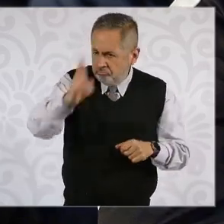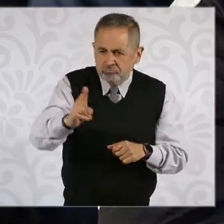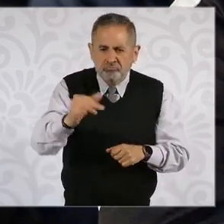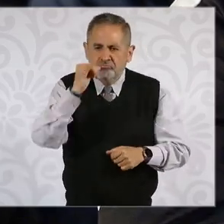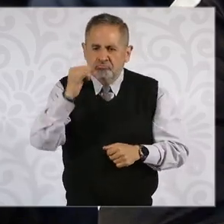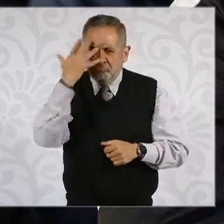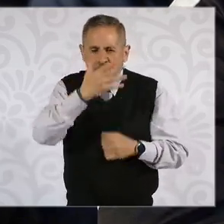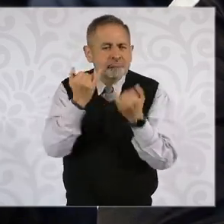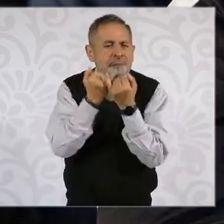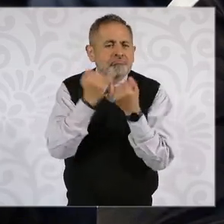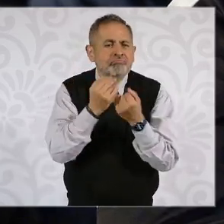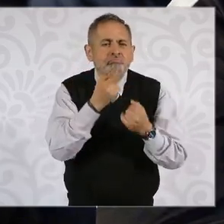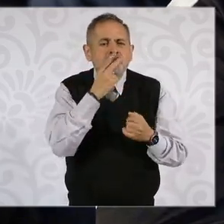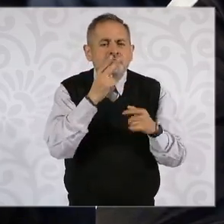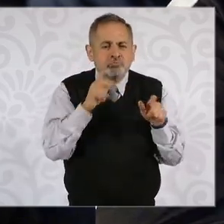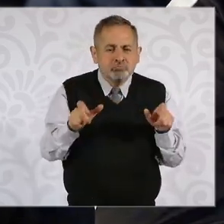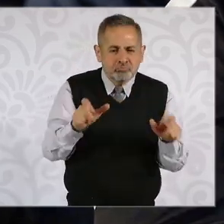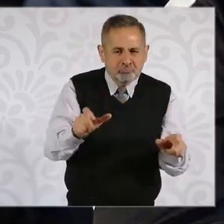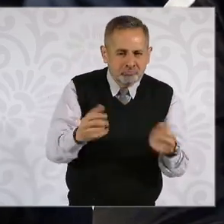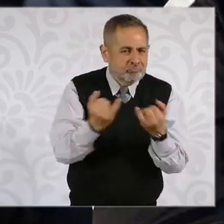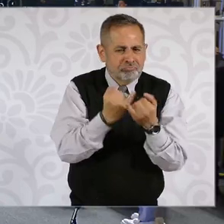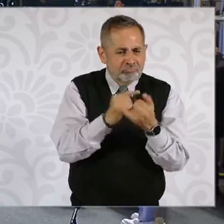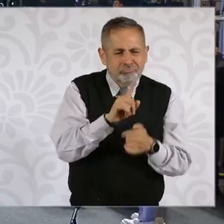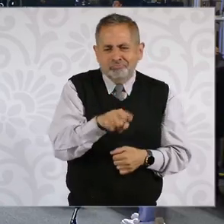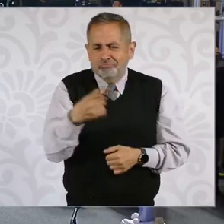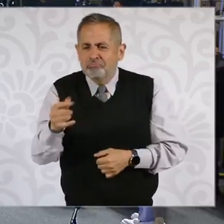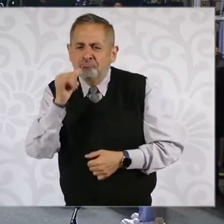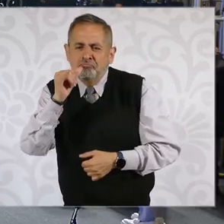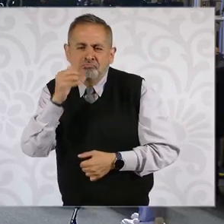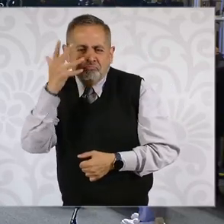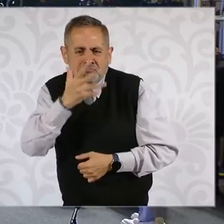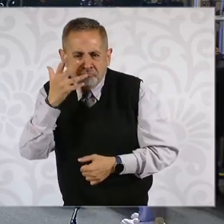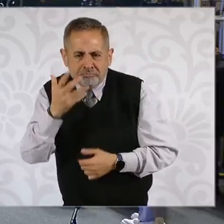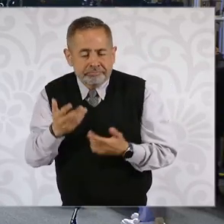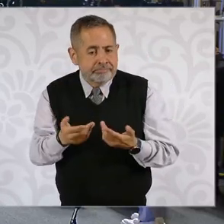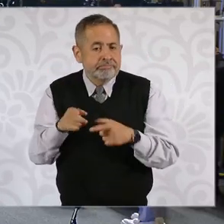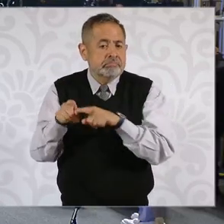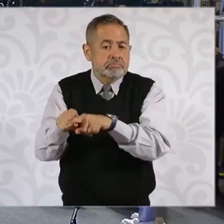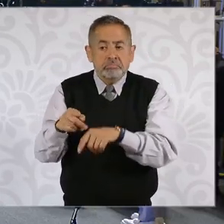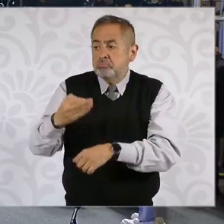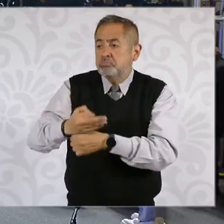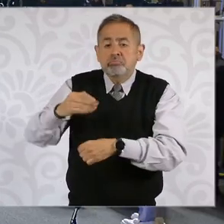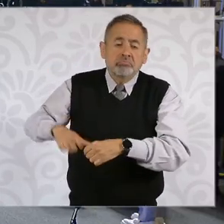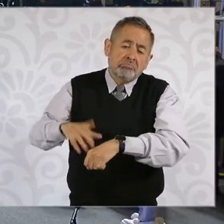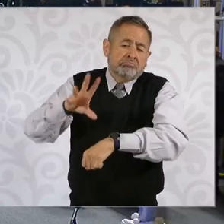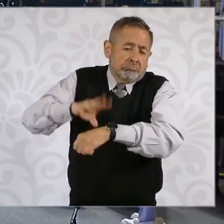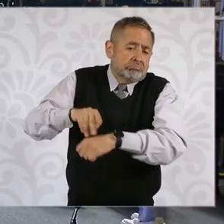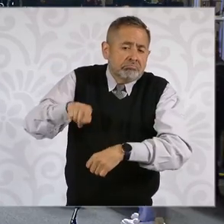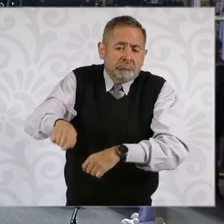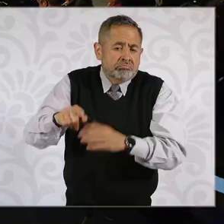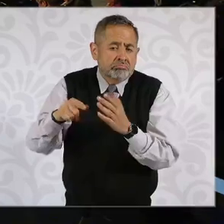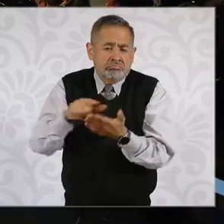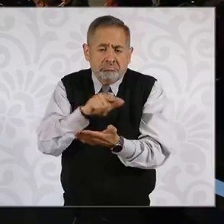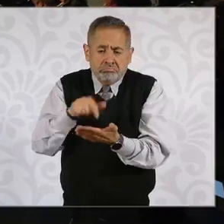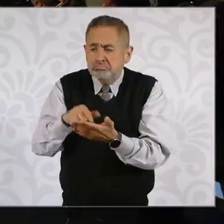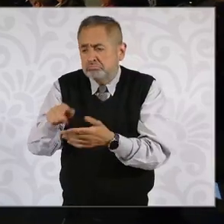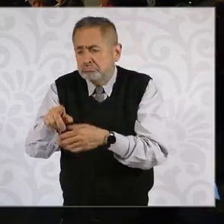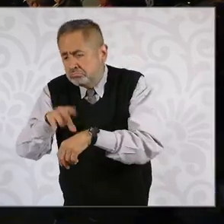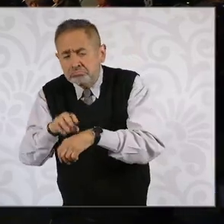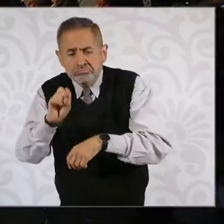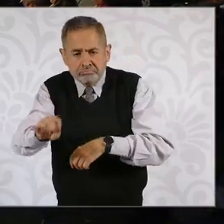capítulo, que es desafortunado, pero como es una de las drogas lícitas también junto con el tabaco,